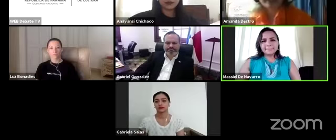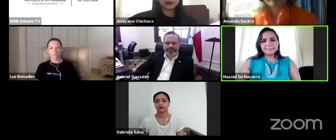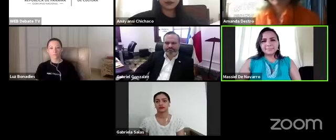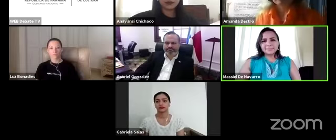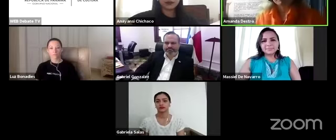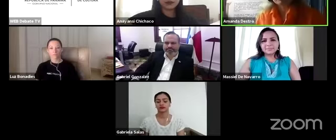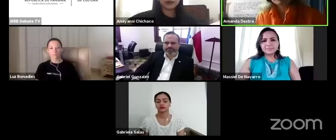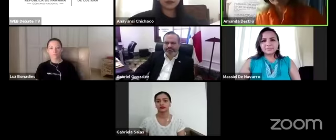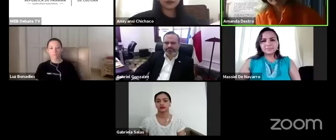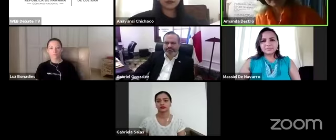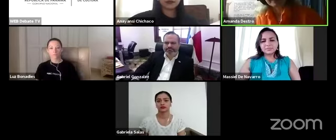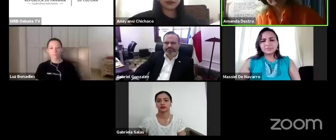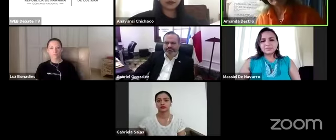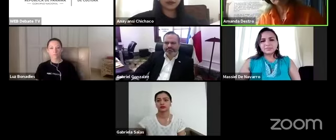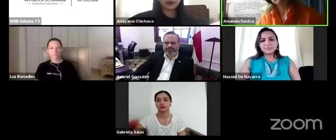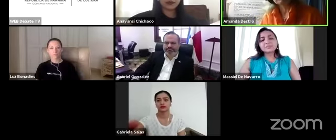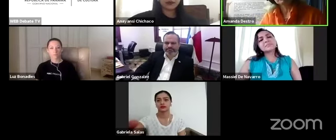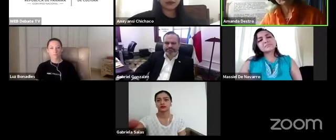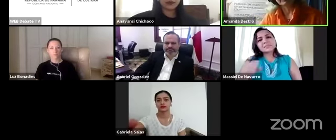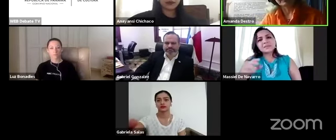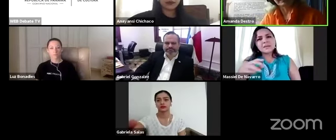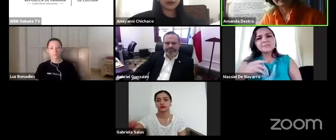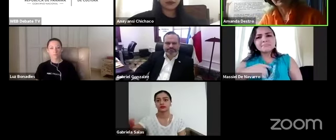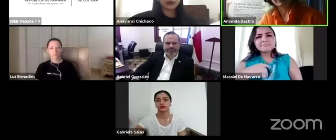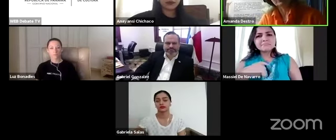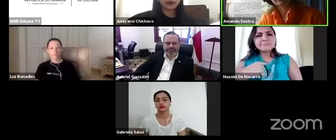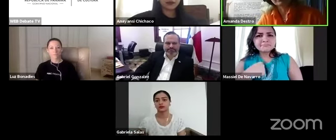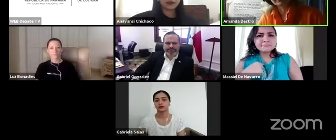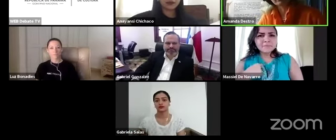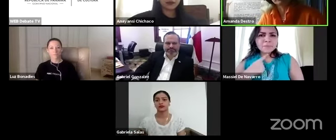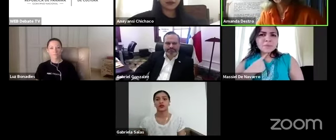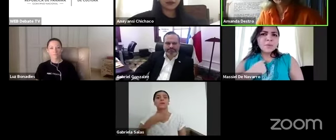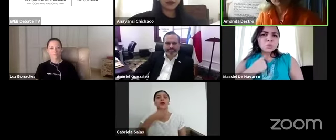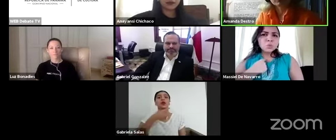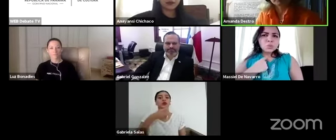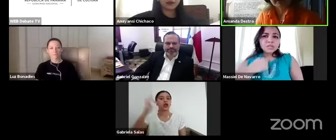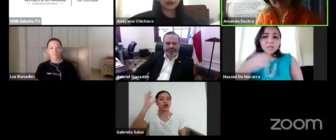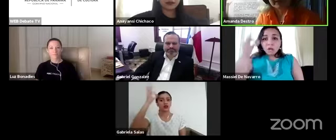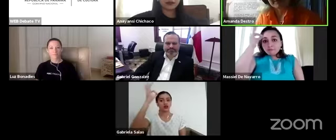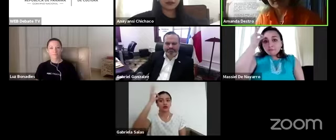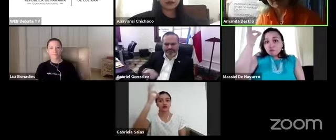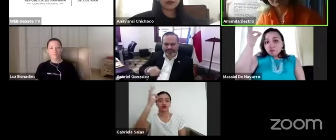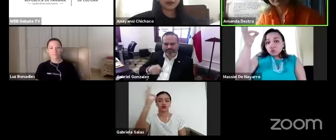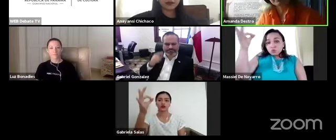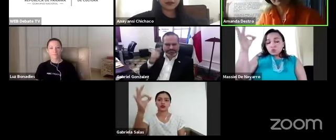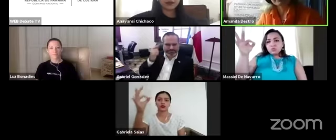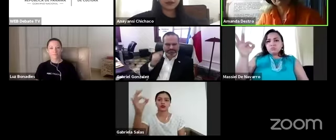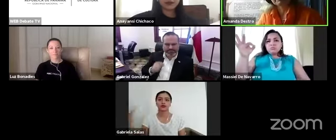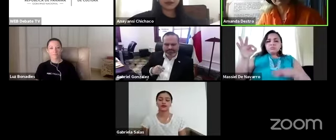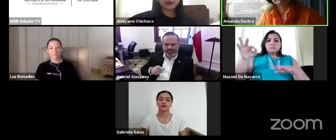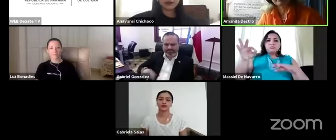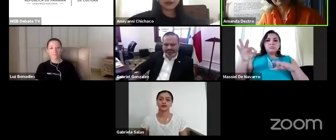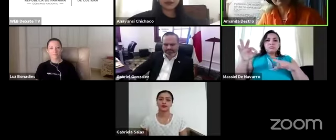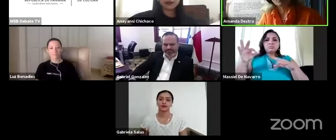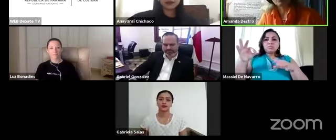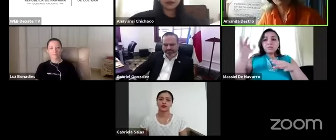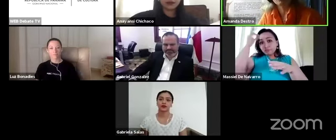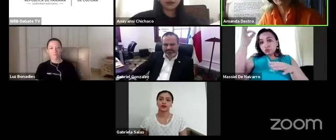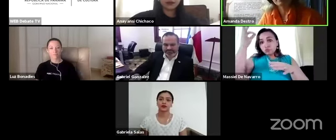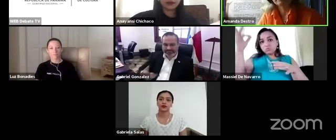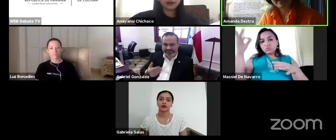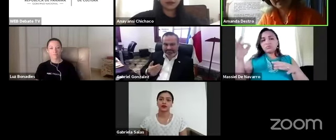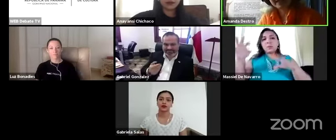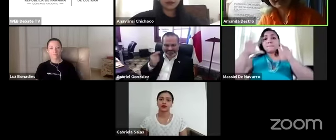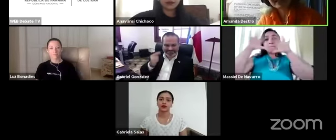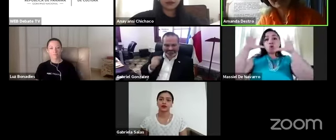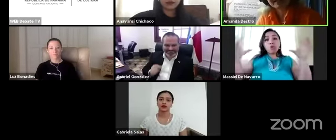me gustaría que en un futuro los ciudadanos del mundo y de Panamá consideraran Panamá como